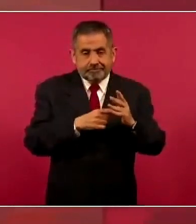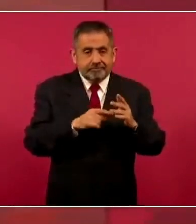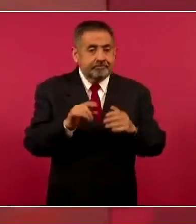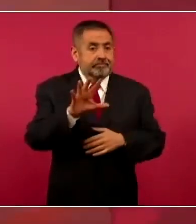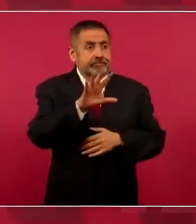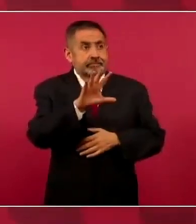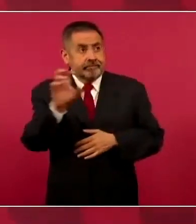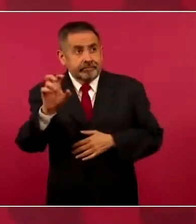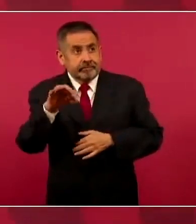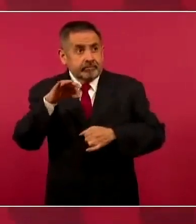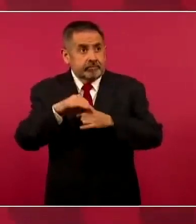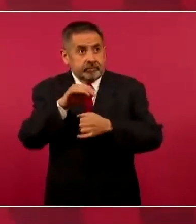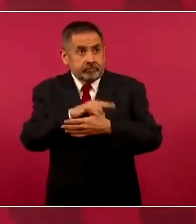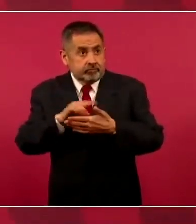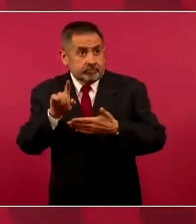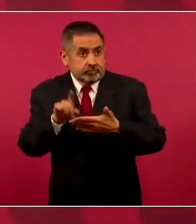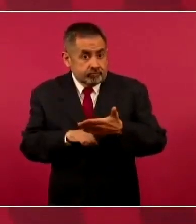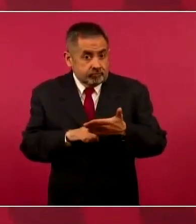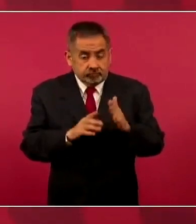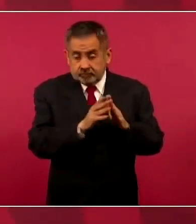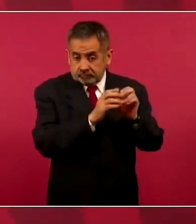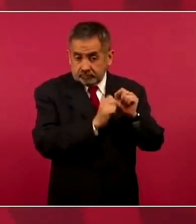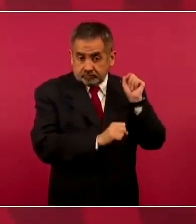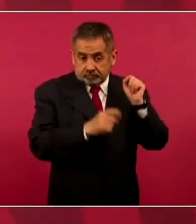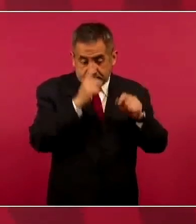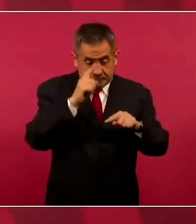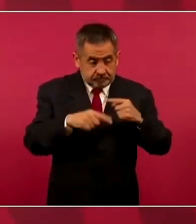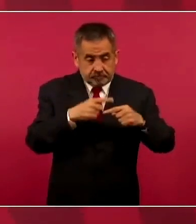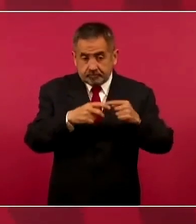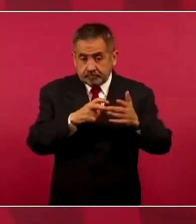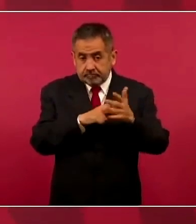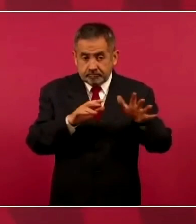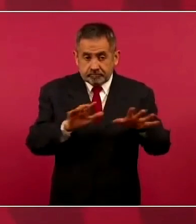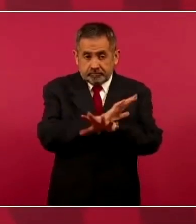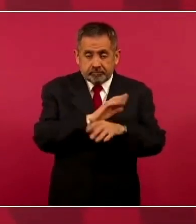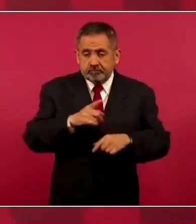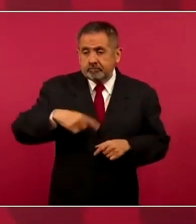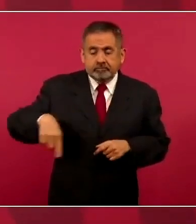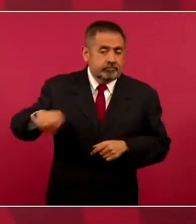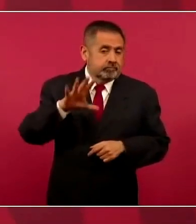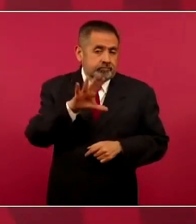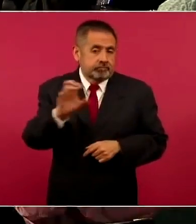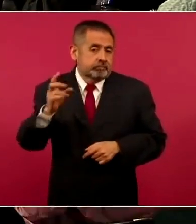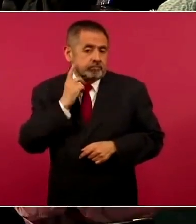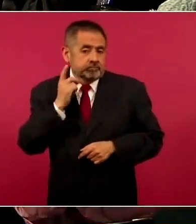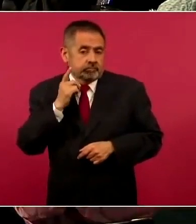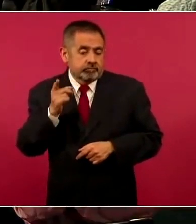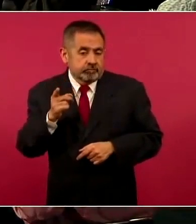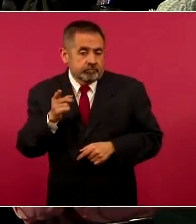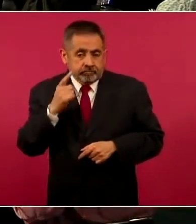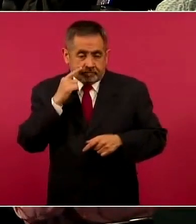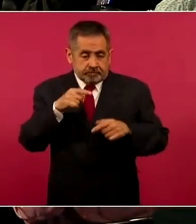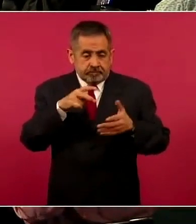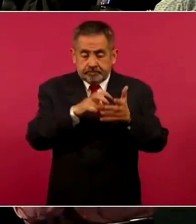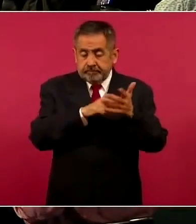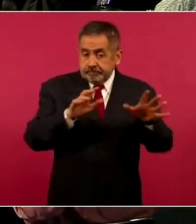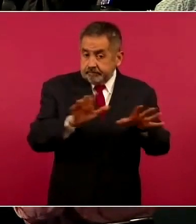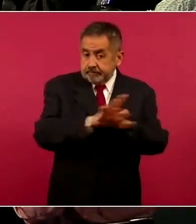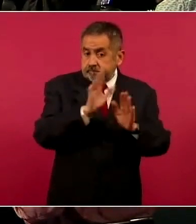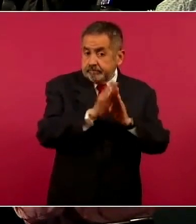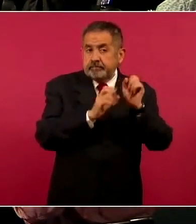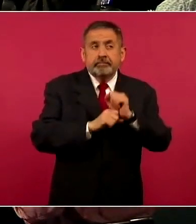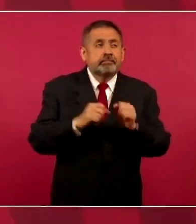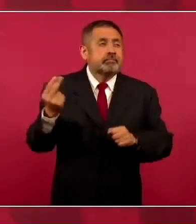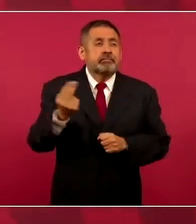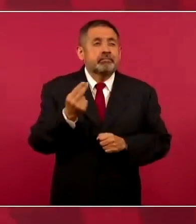500 votos, de 500 legisladores para una reforma constitucional